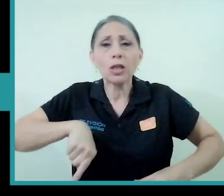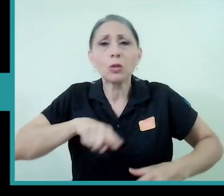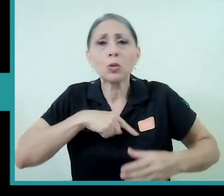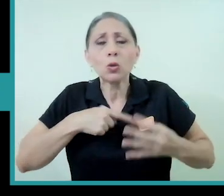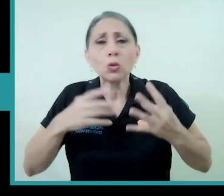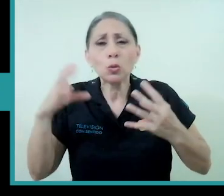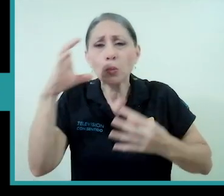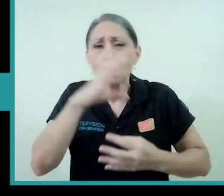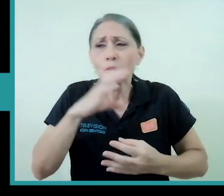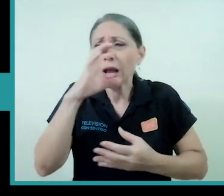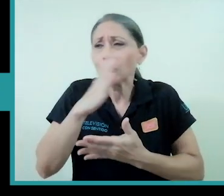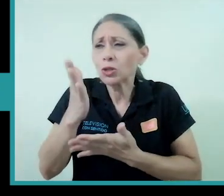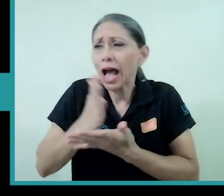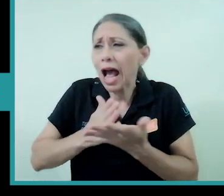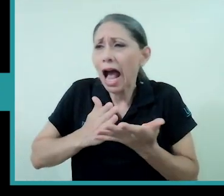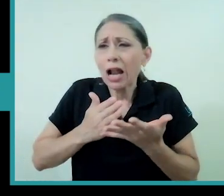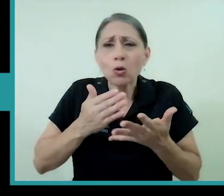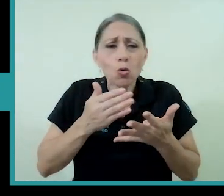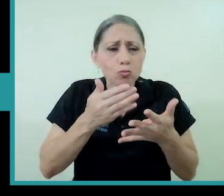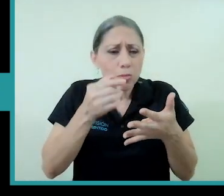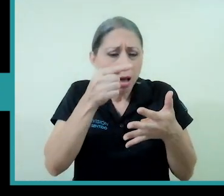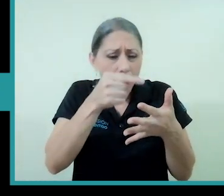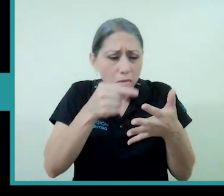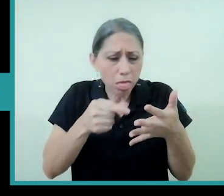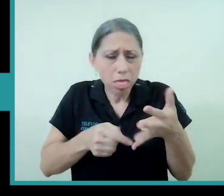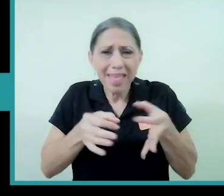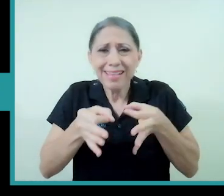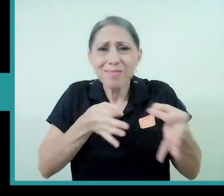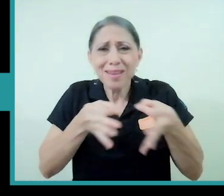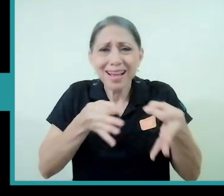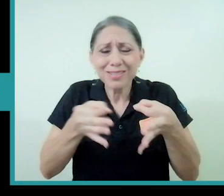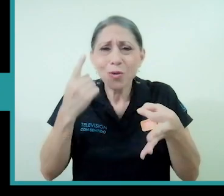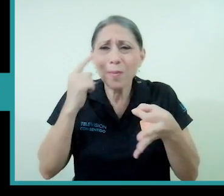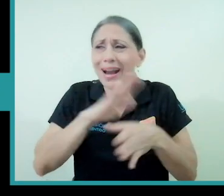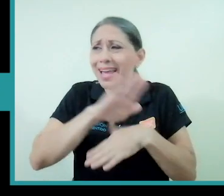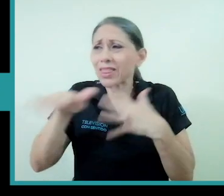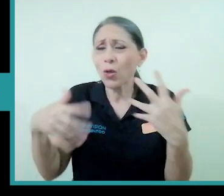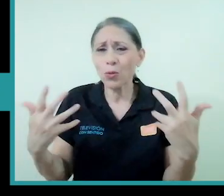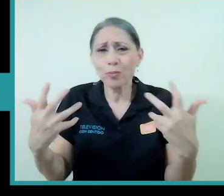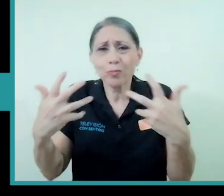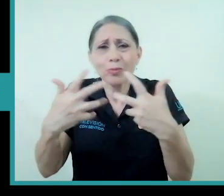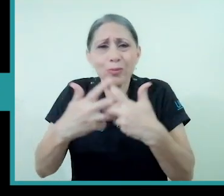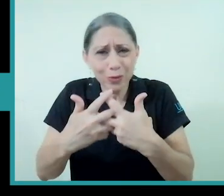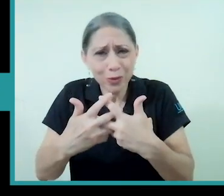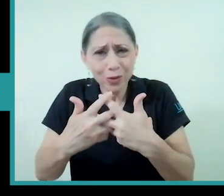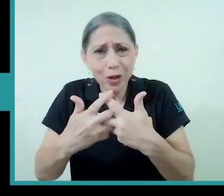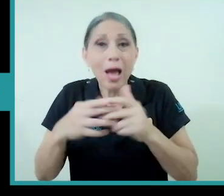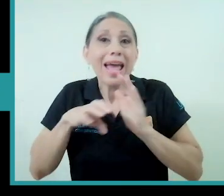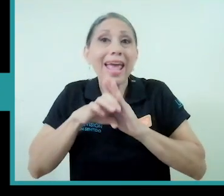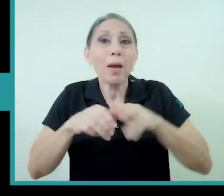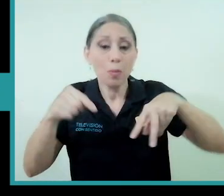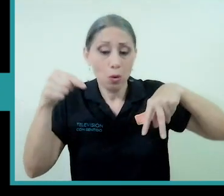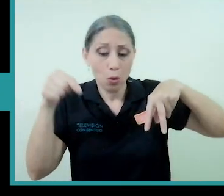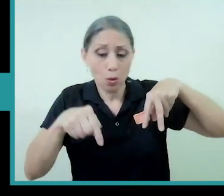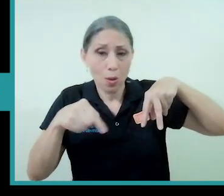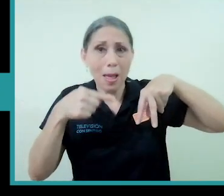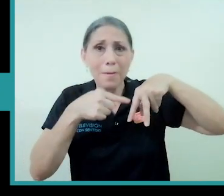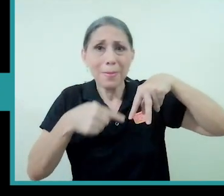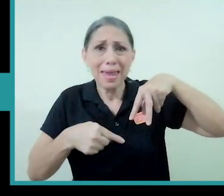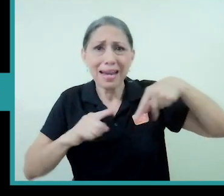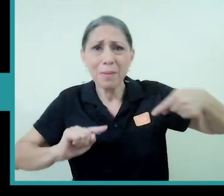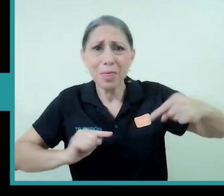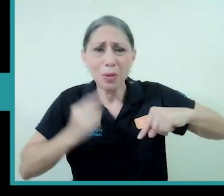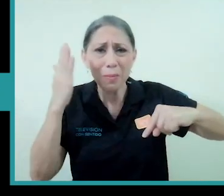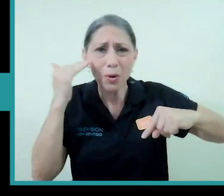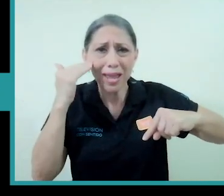discurso que nos haga calzar todo desde ¿por qué me duele una pierna? hasta ¿por qué está